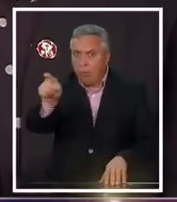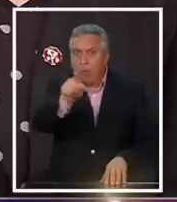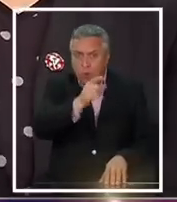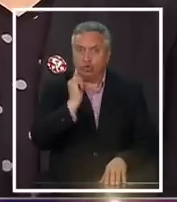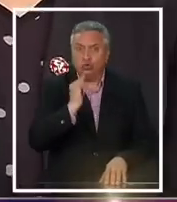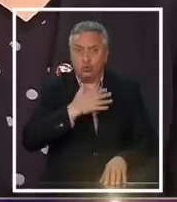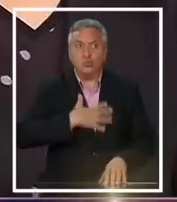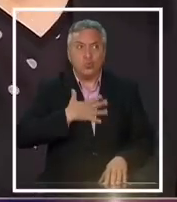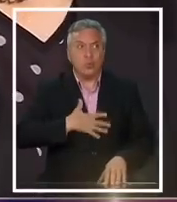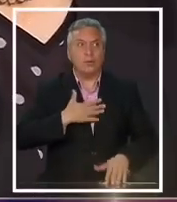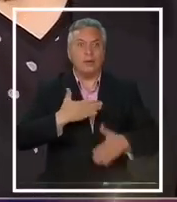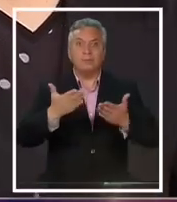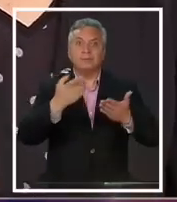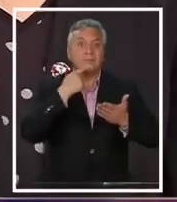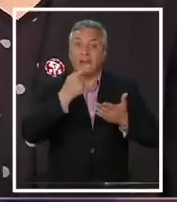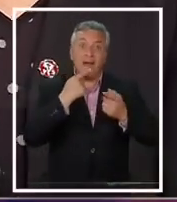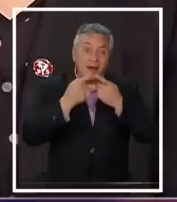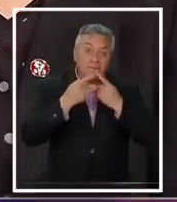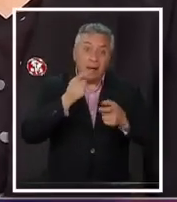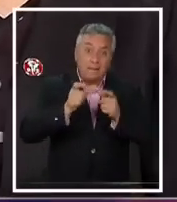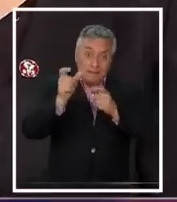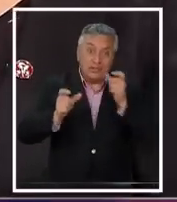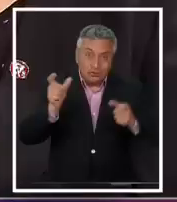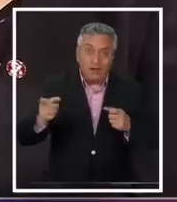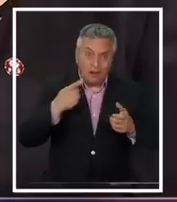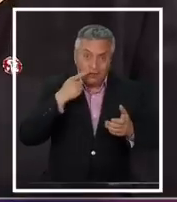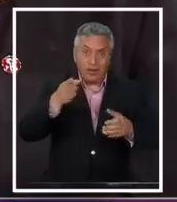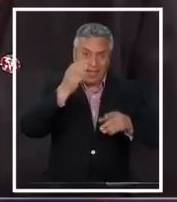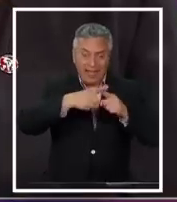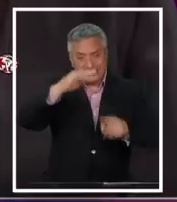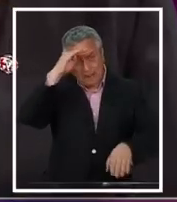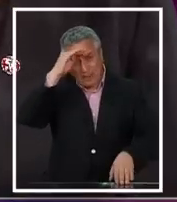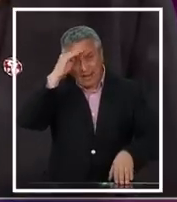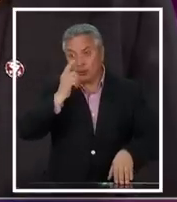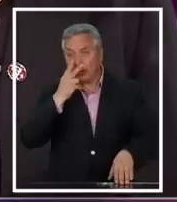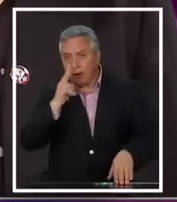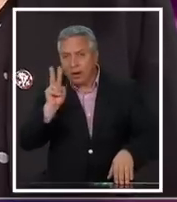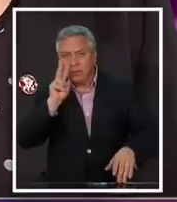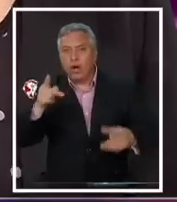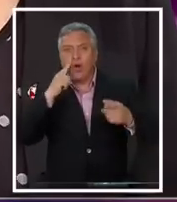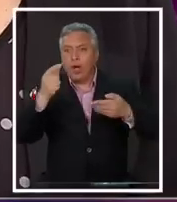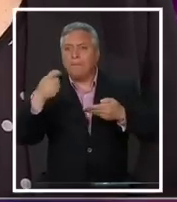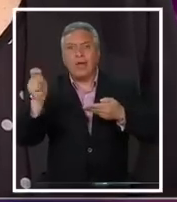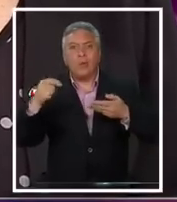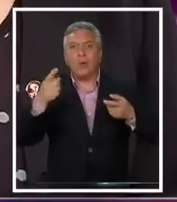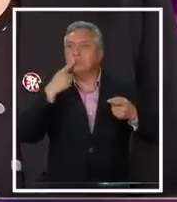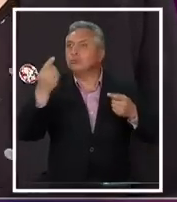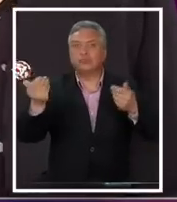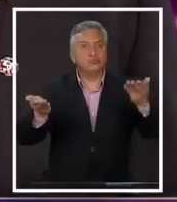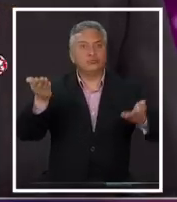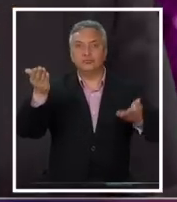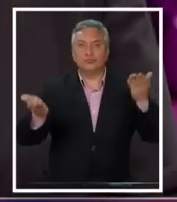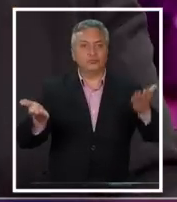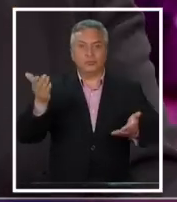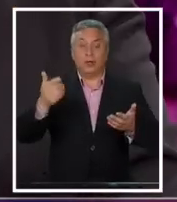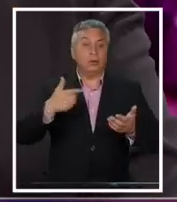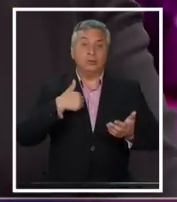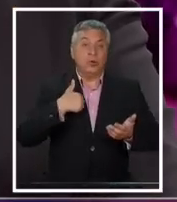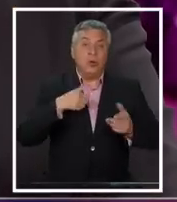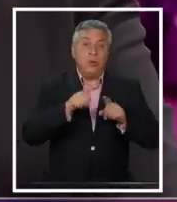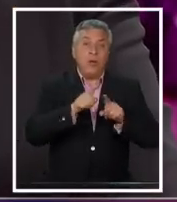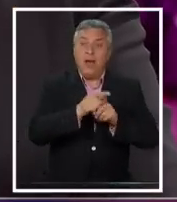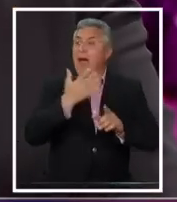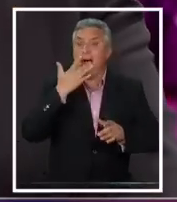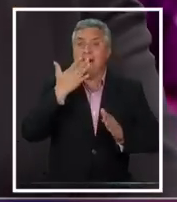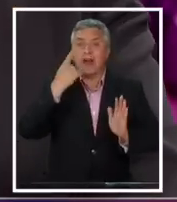no solo habla con personas, también lee a los expertos y también ve lo que dicen las encuestas. Yo no hablo con